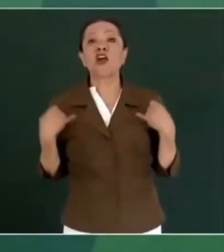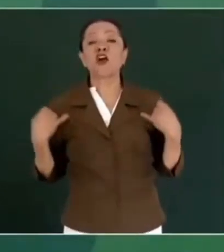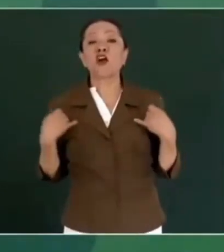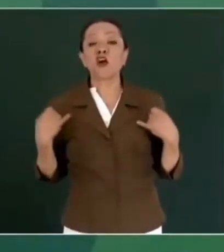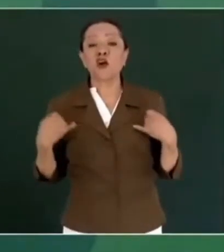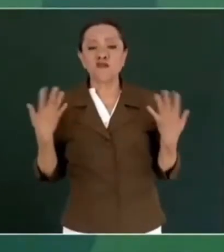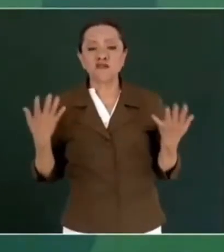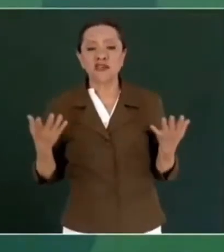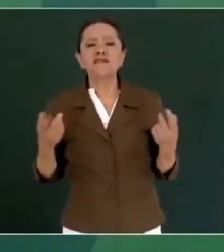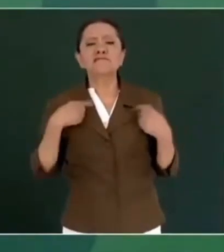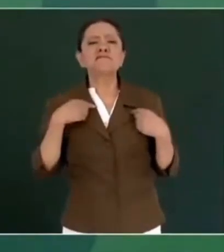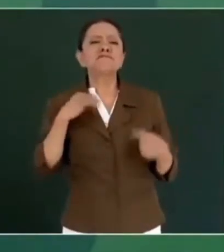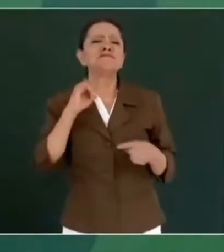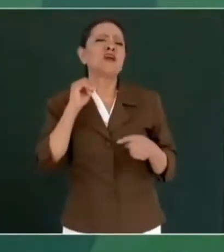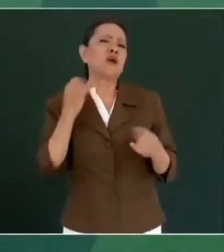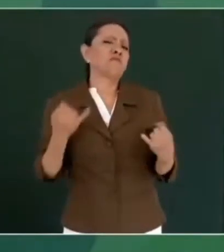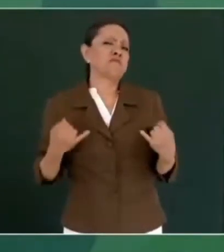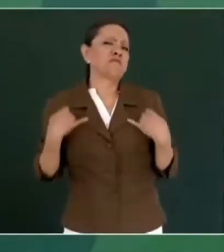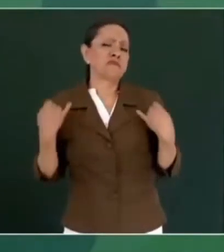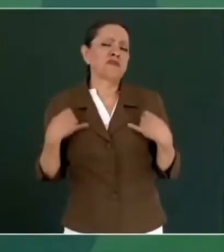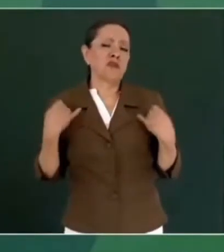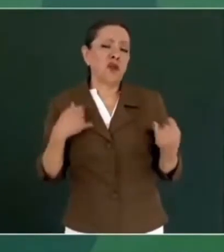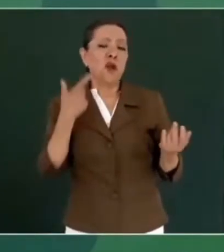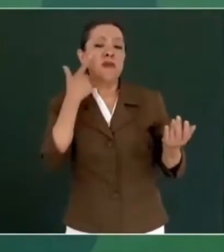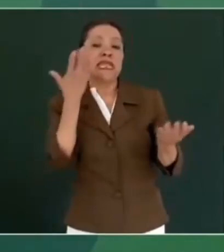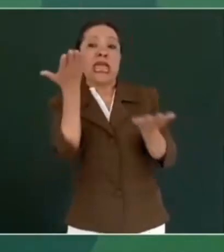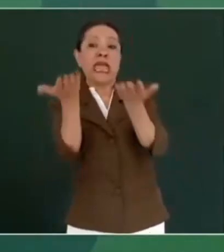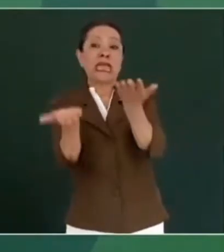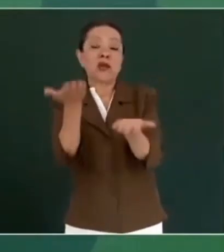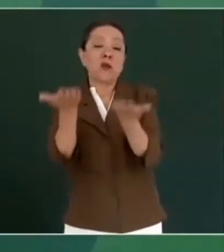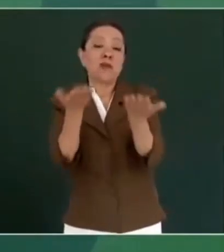soy chamaco en comparación